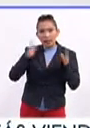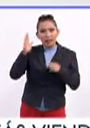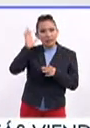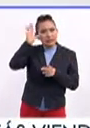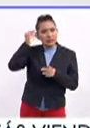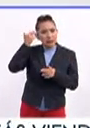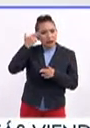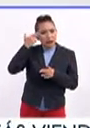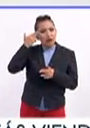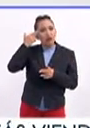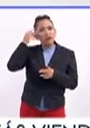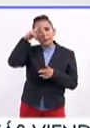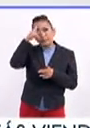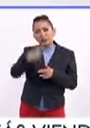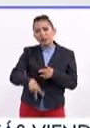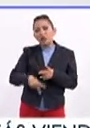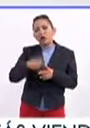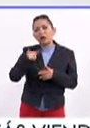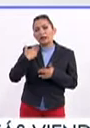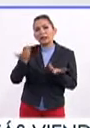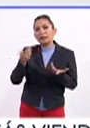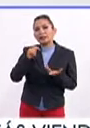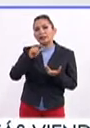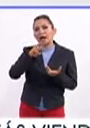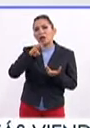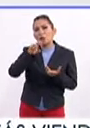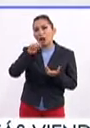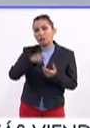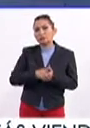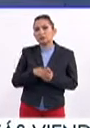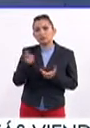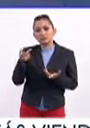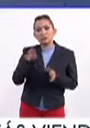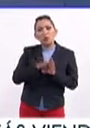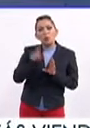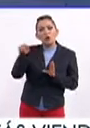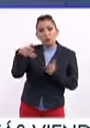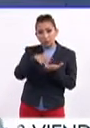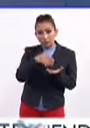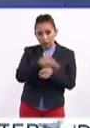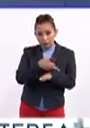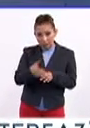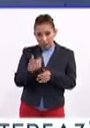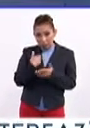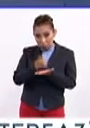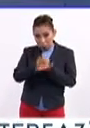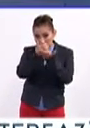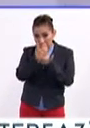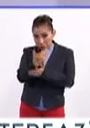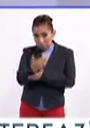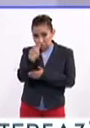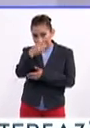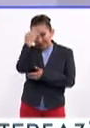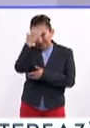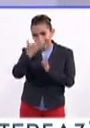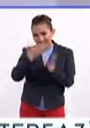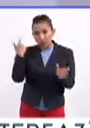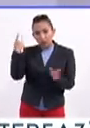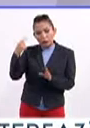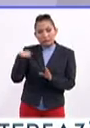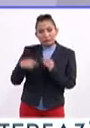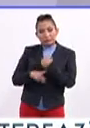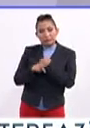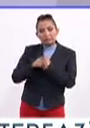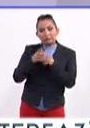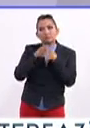chinos, y una chica mexicana. ¿Qué tan importante fue, Nadia, el apoyo de tu familia para lograr esta experiencia, no? Porque, como tú decías, uno de los